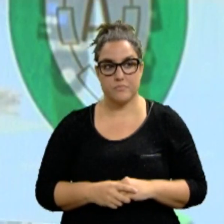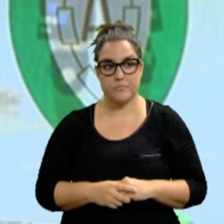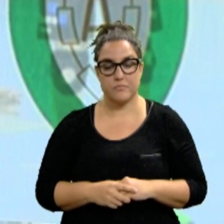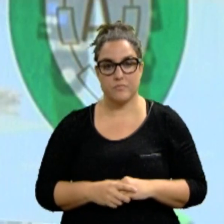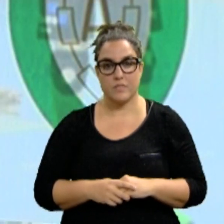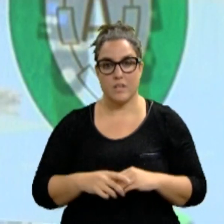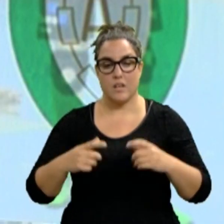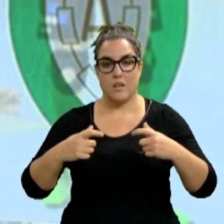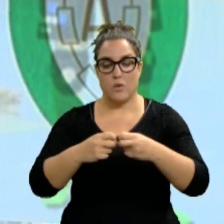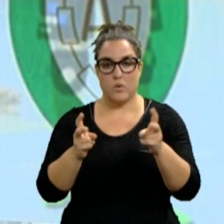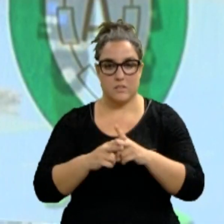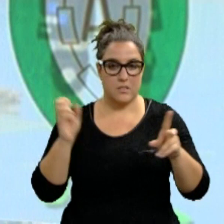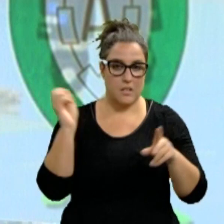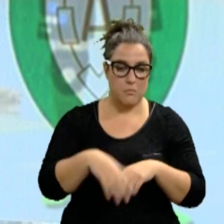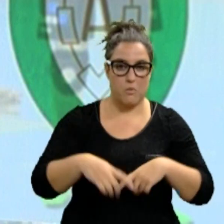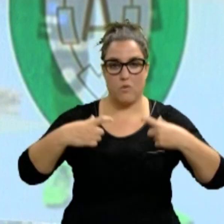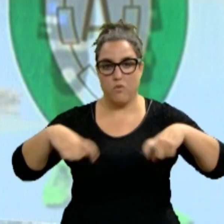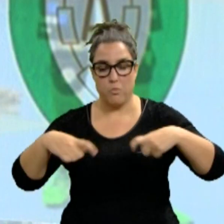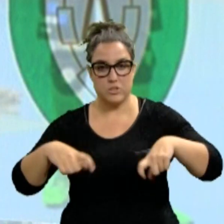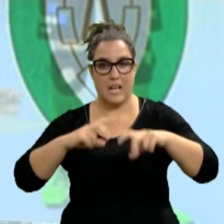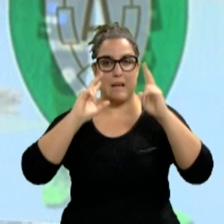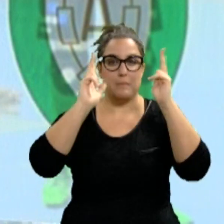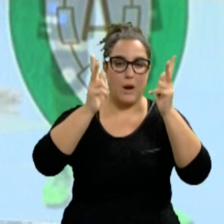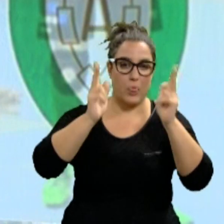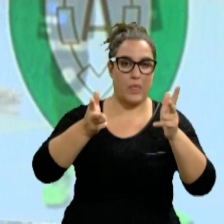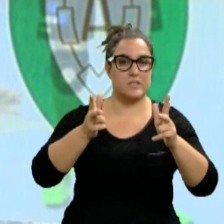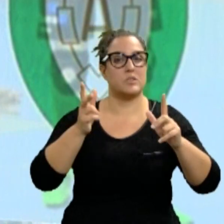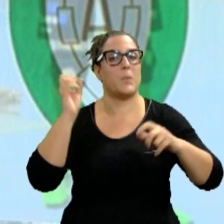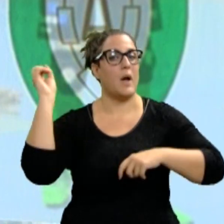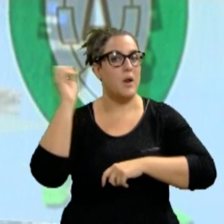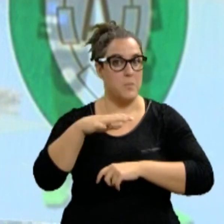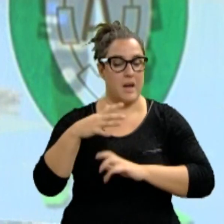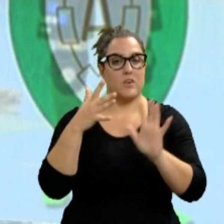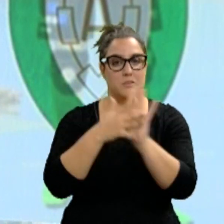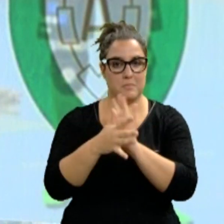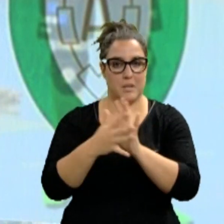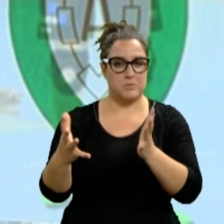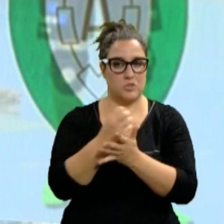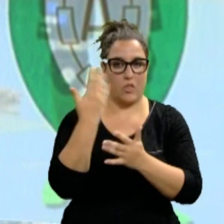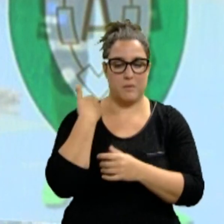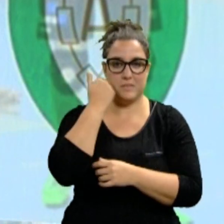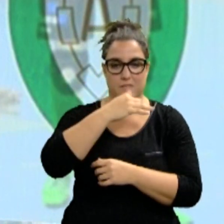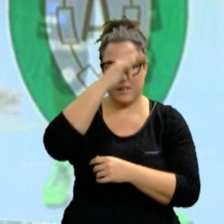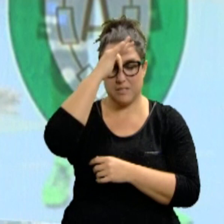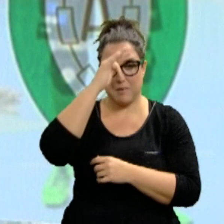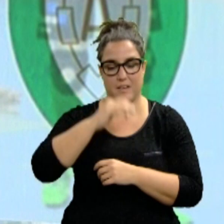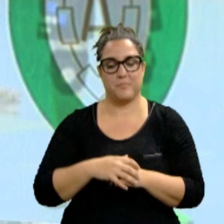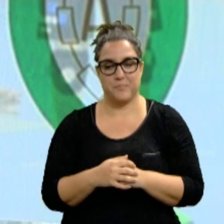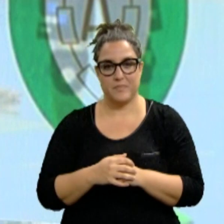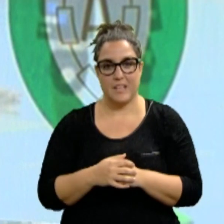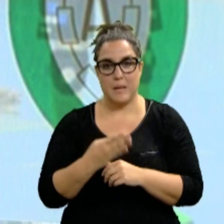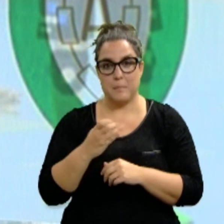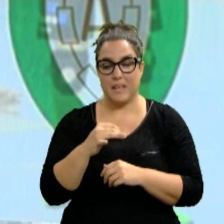Waterpolo, fútbol sala, baloncesto o balonmano, repasamos algunas de las citas que nos dejaba el fin de semana en el deporte navarro, comenzando por la victoria del Betis Ney Tassuna